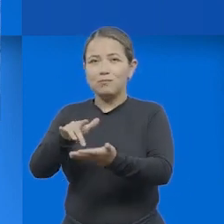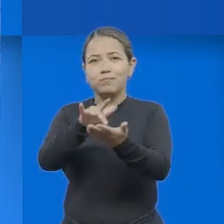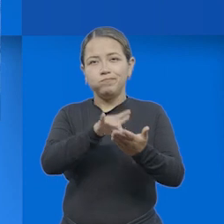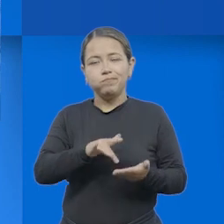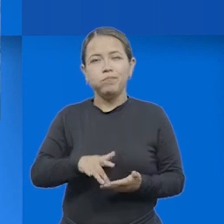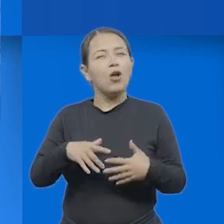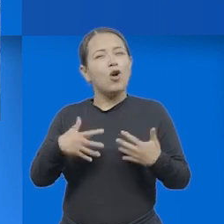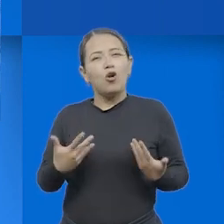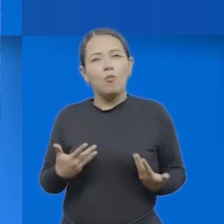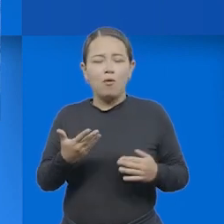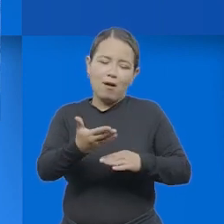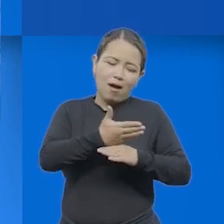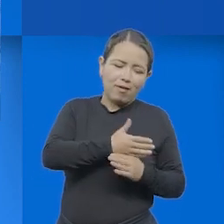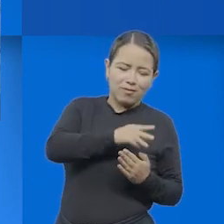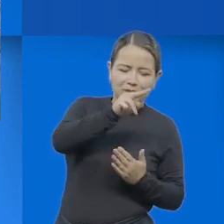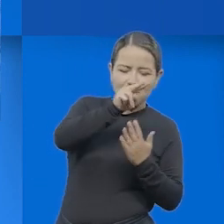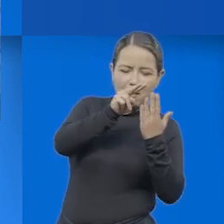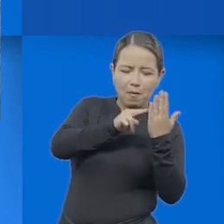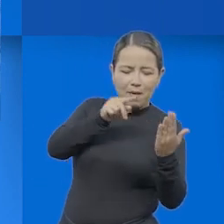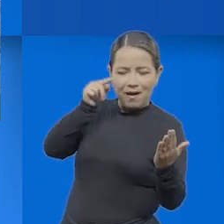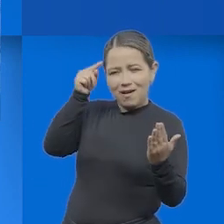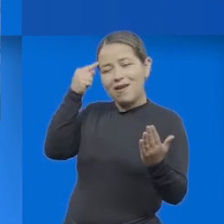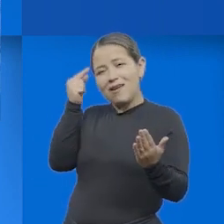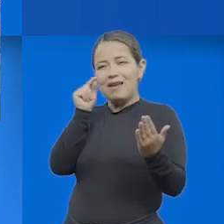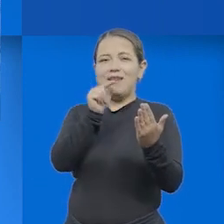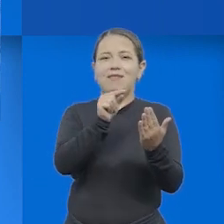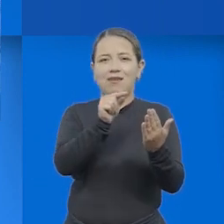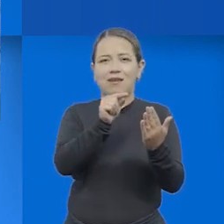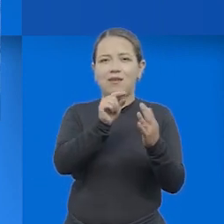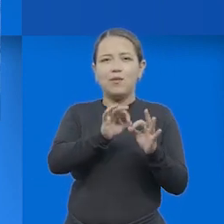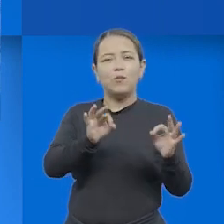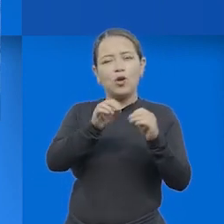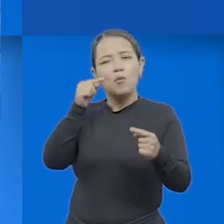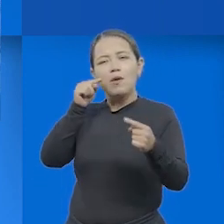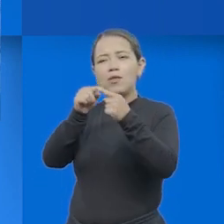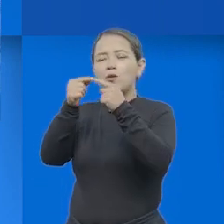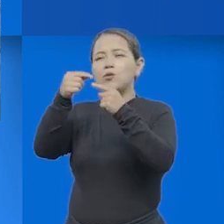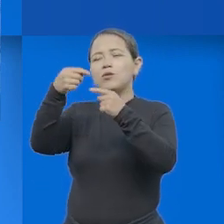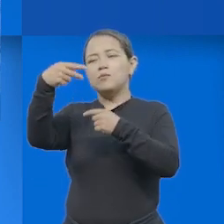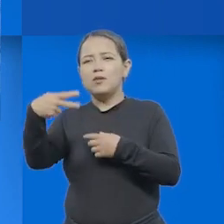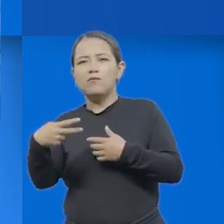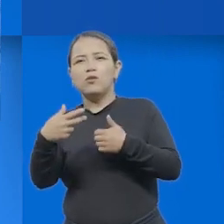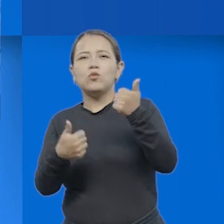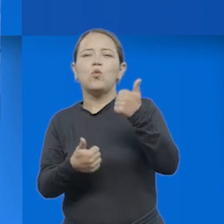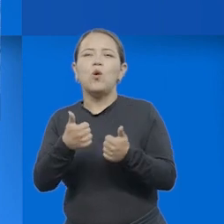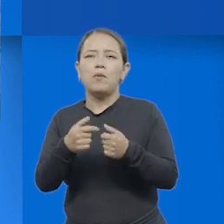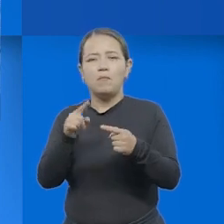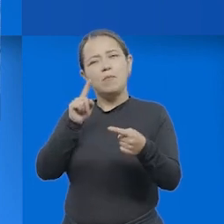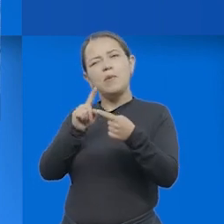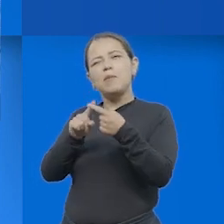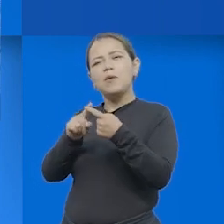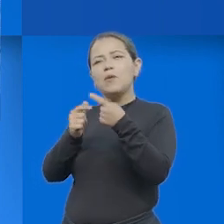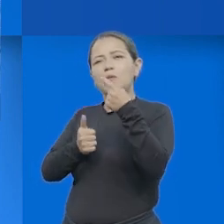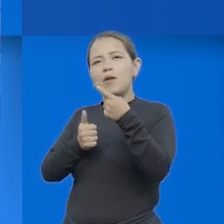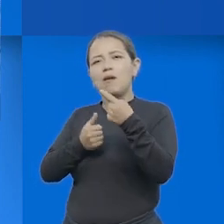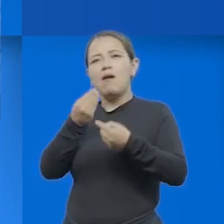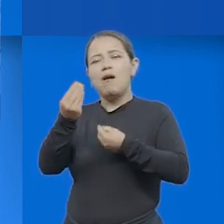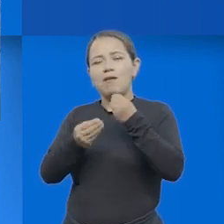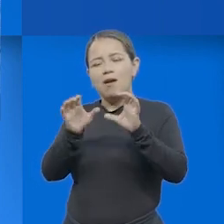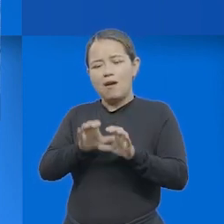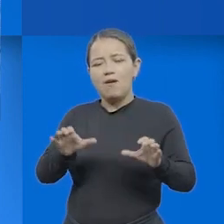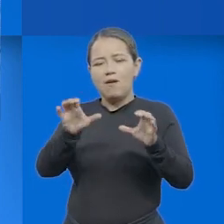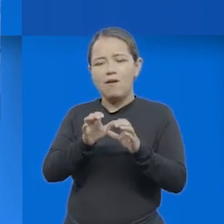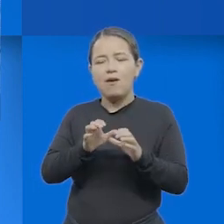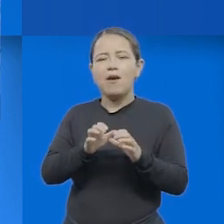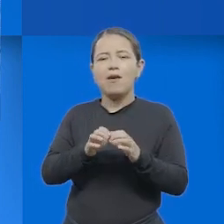participantes a través de la lectura crítica. Y como objetivos específicos, tenemos el primero, que es generar un